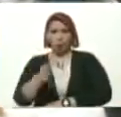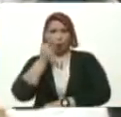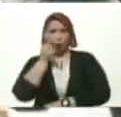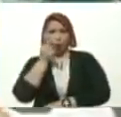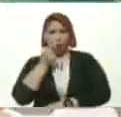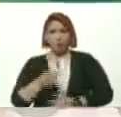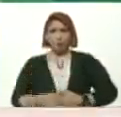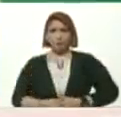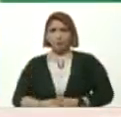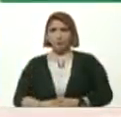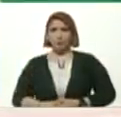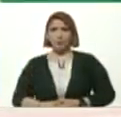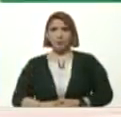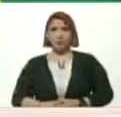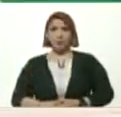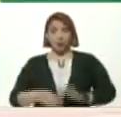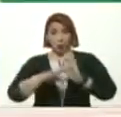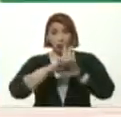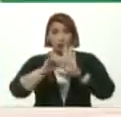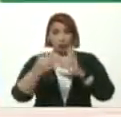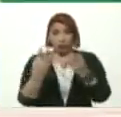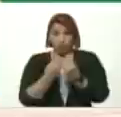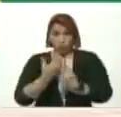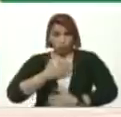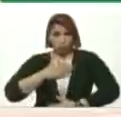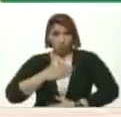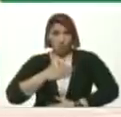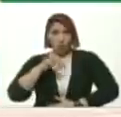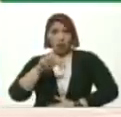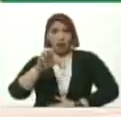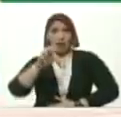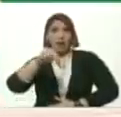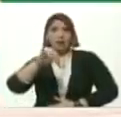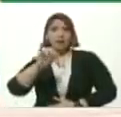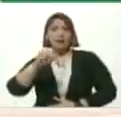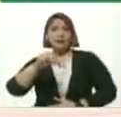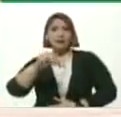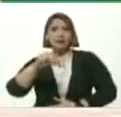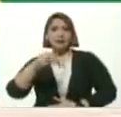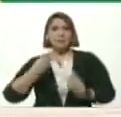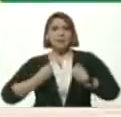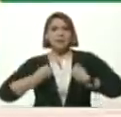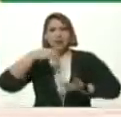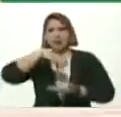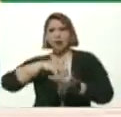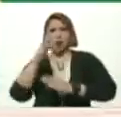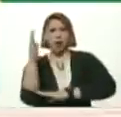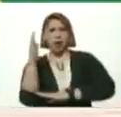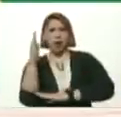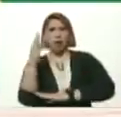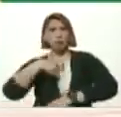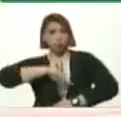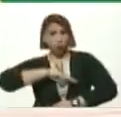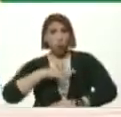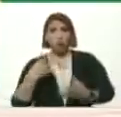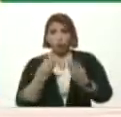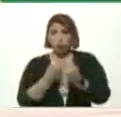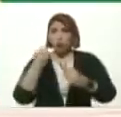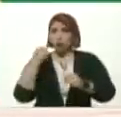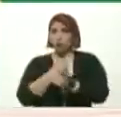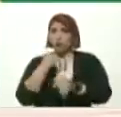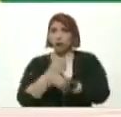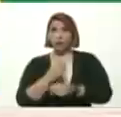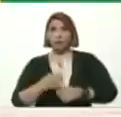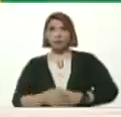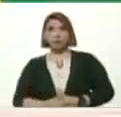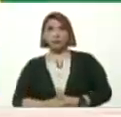Romero? Él fue constituyente Conmigo Lenín Larense Él está con nosotros Trabajando Y nosotras